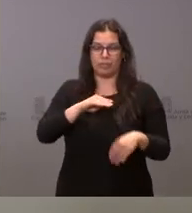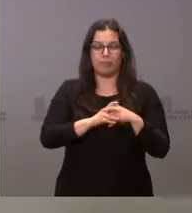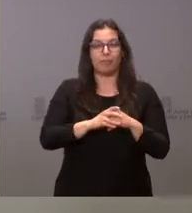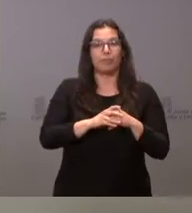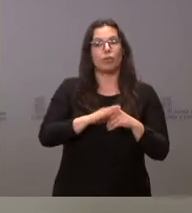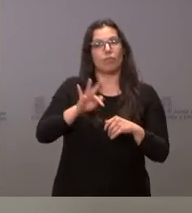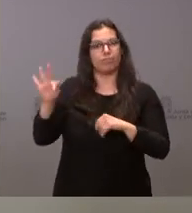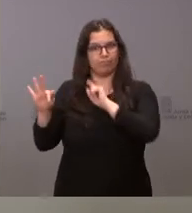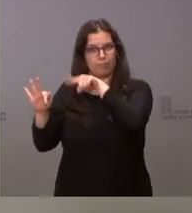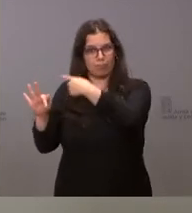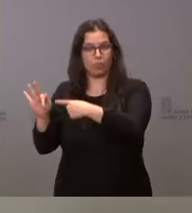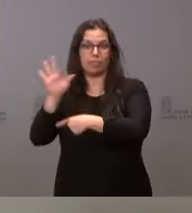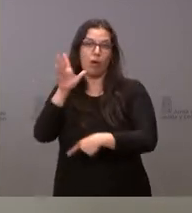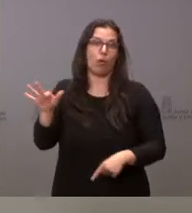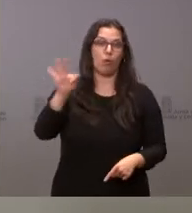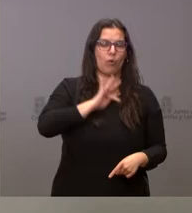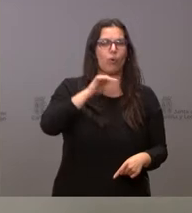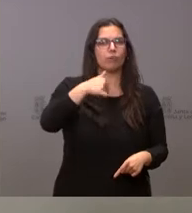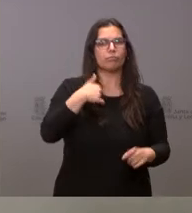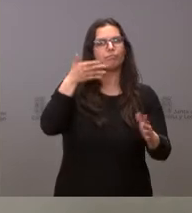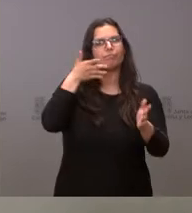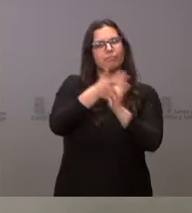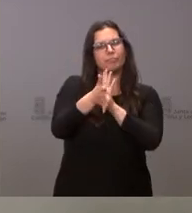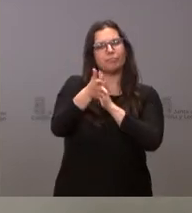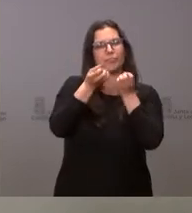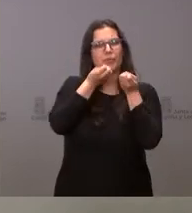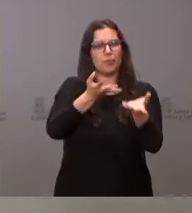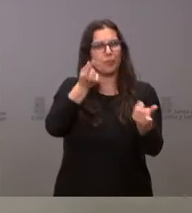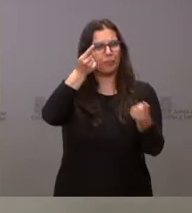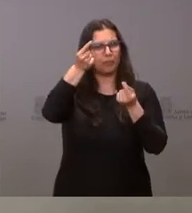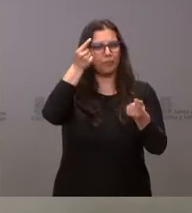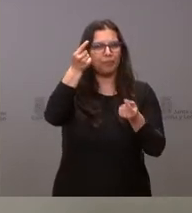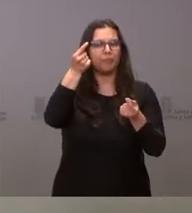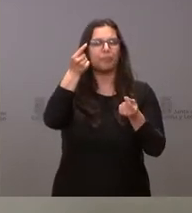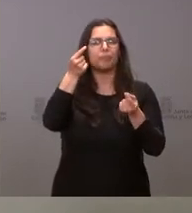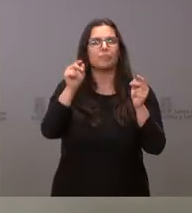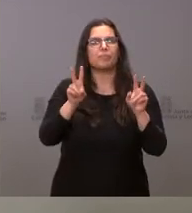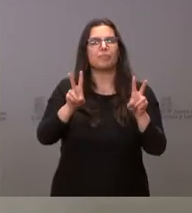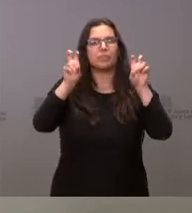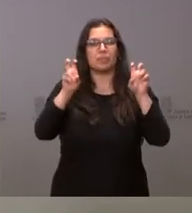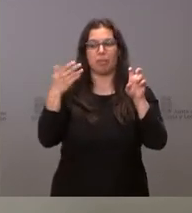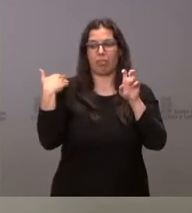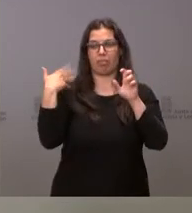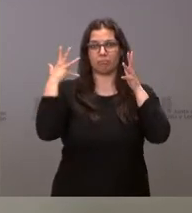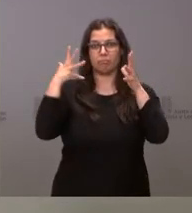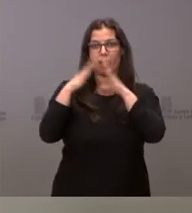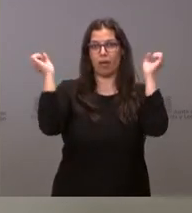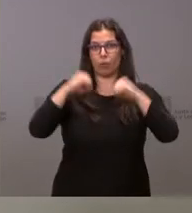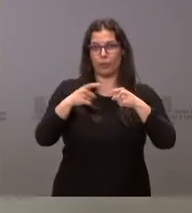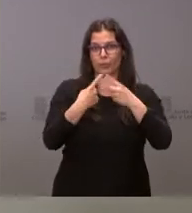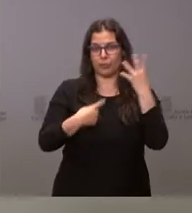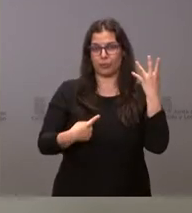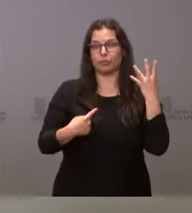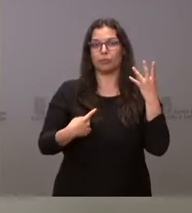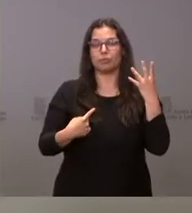tanto, detallar o comentar lo que son los acuerdos del Consejo de Gobierno que hemos celebrado